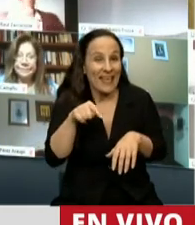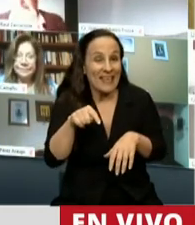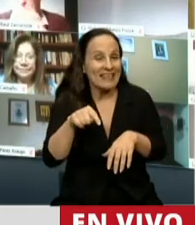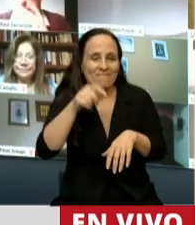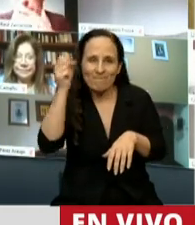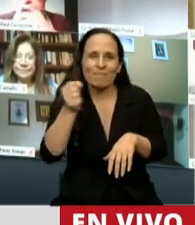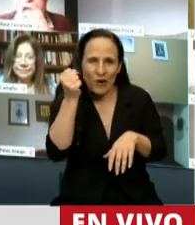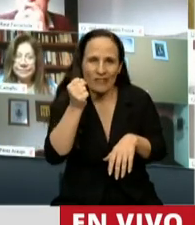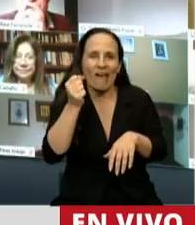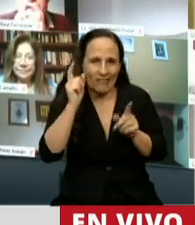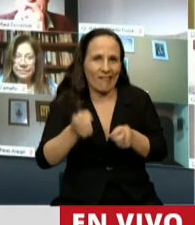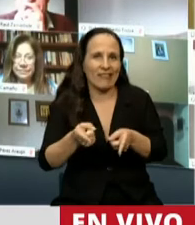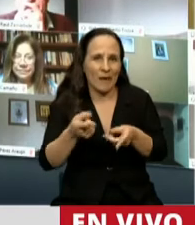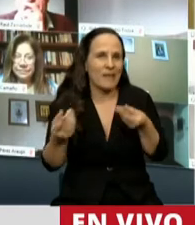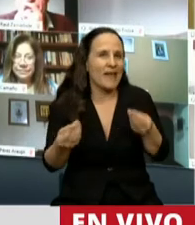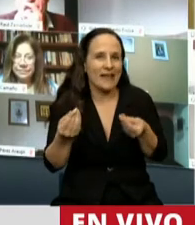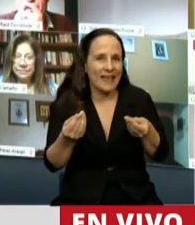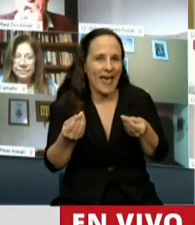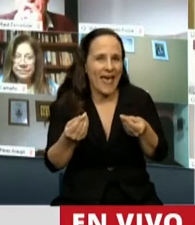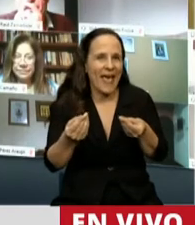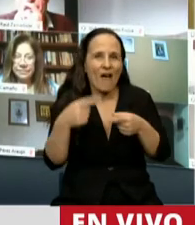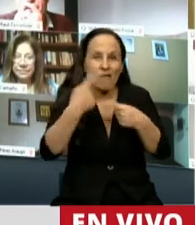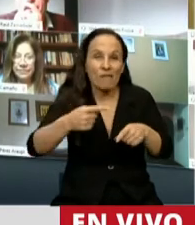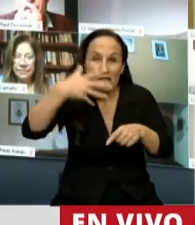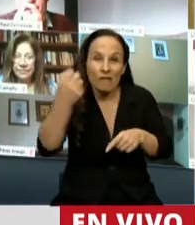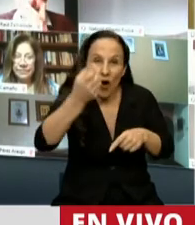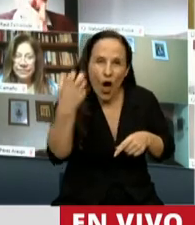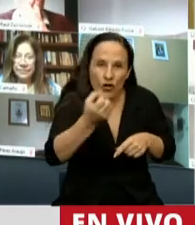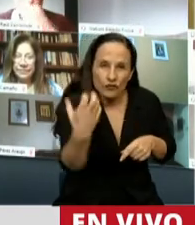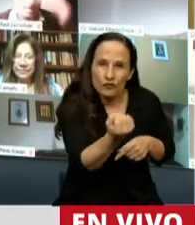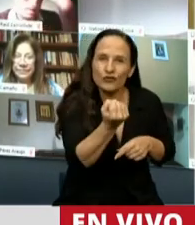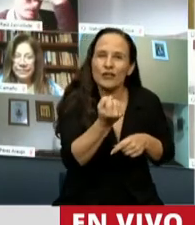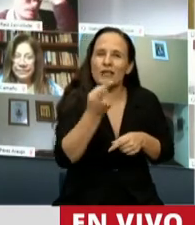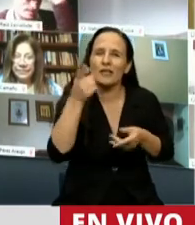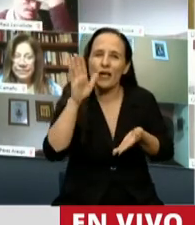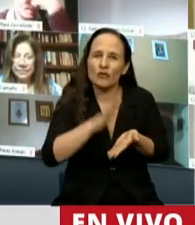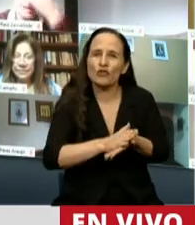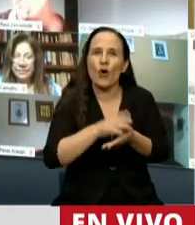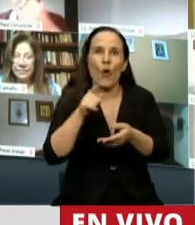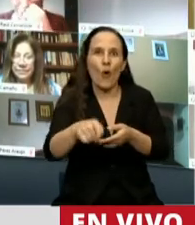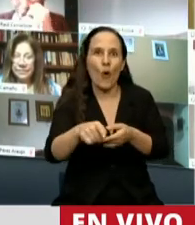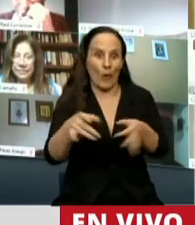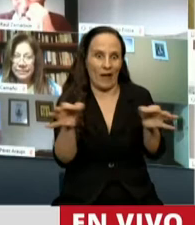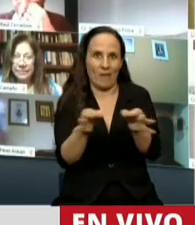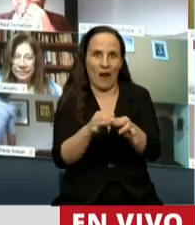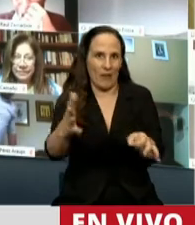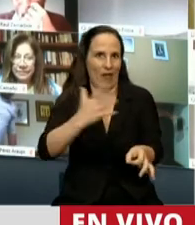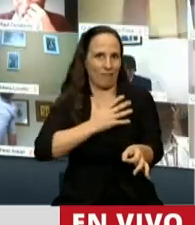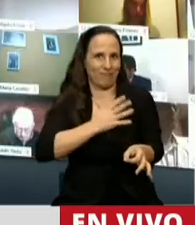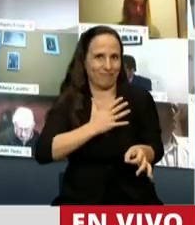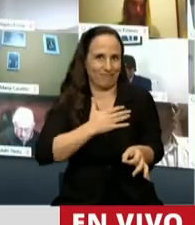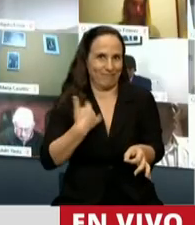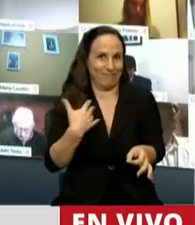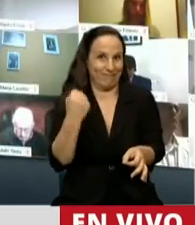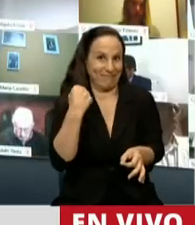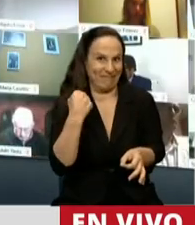una línea también donde los mejores logros de reivindicación de la soberanía sobre Malvinas se